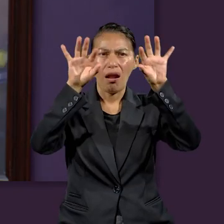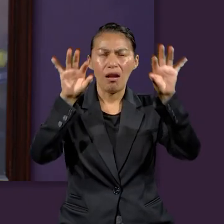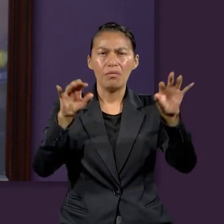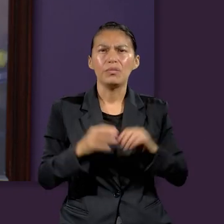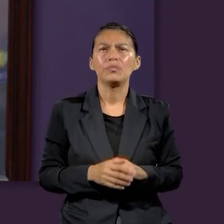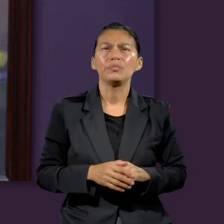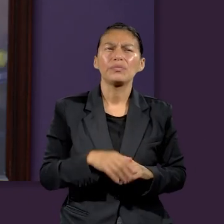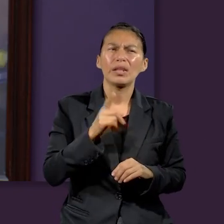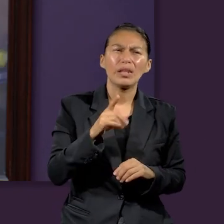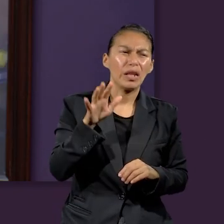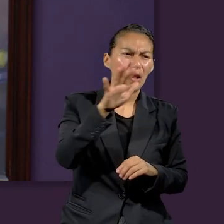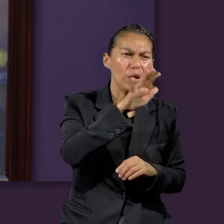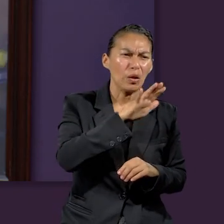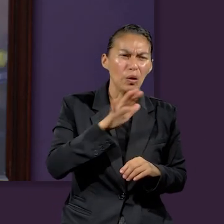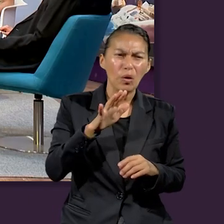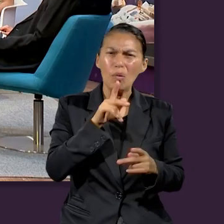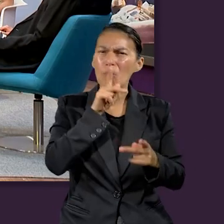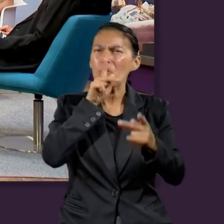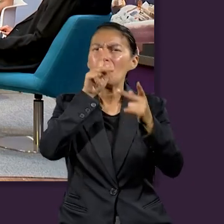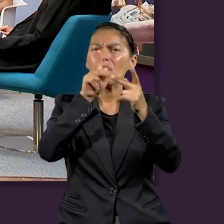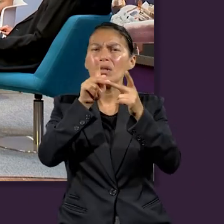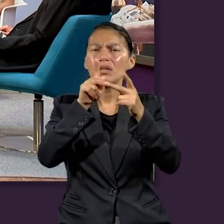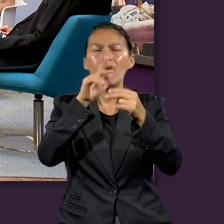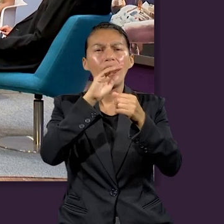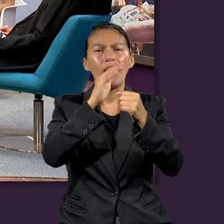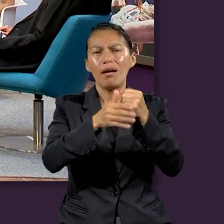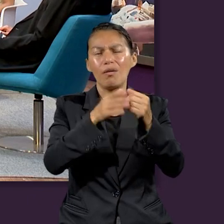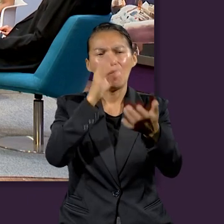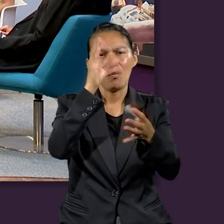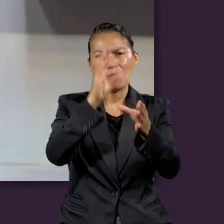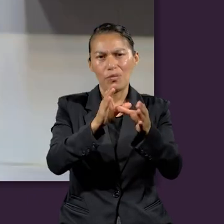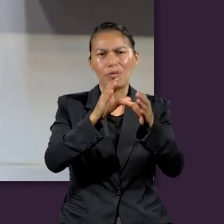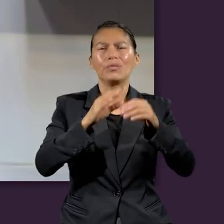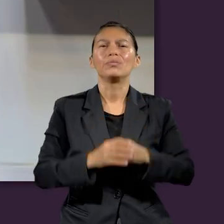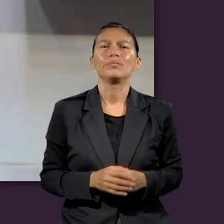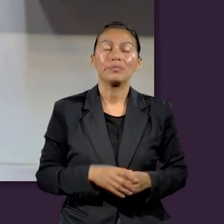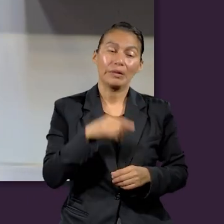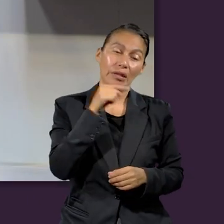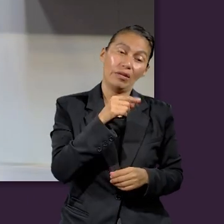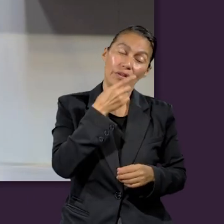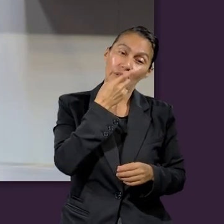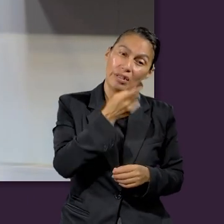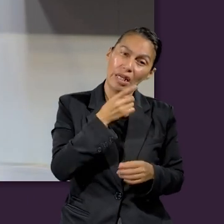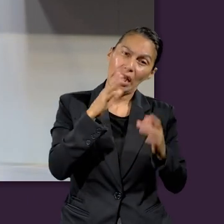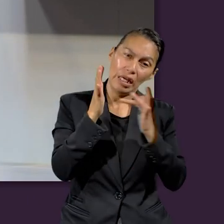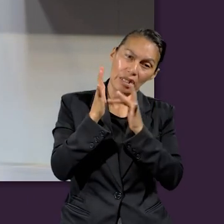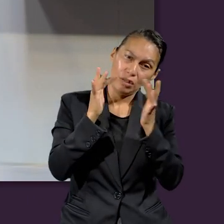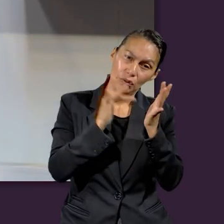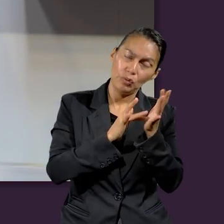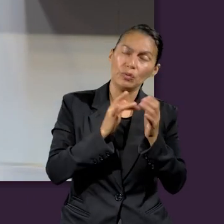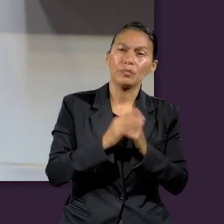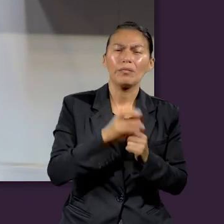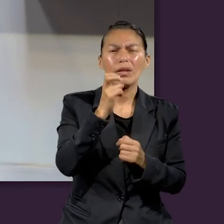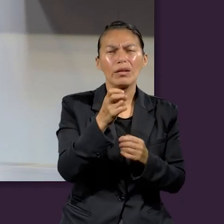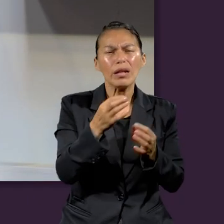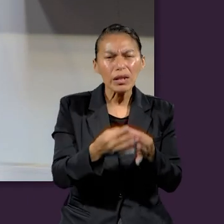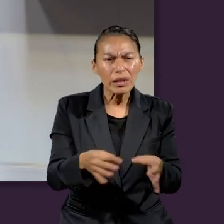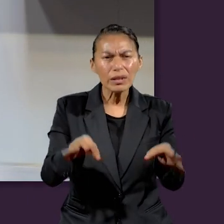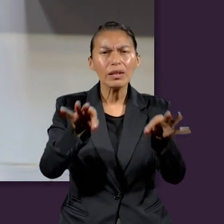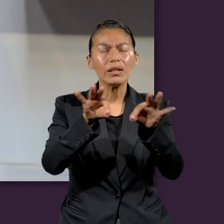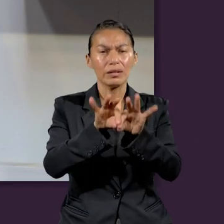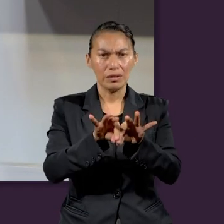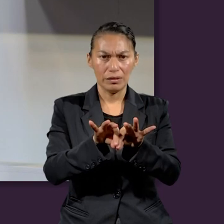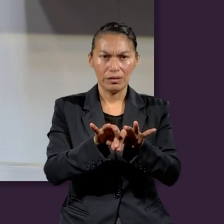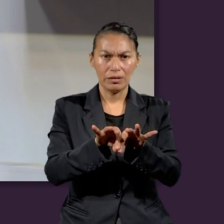sistema perdió todo su significado profético. Ok, porque apuntaba a quien apuntaba a Jesús, ¿no? Entonces, es interesante cómo no